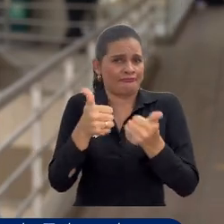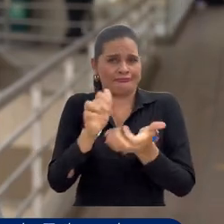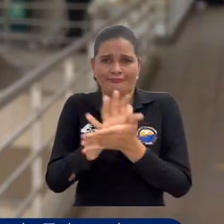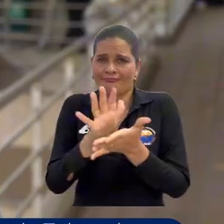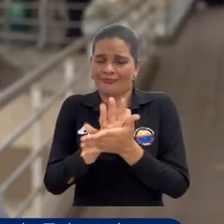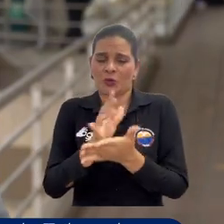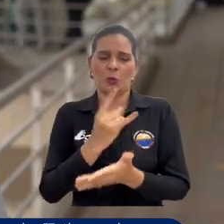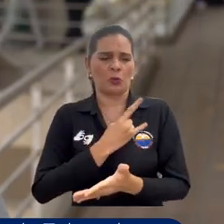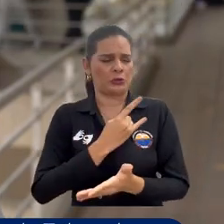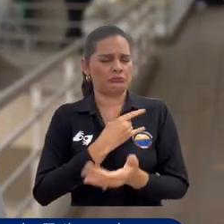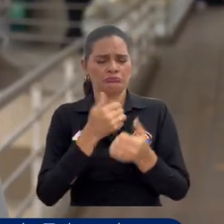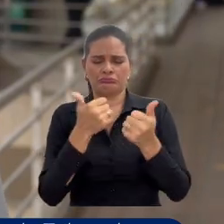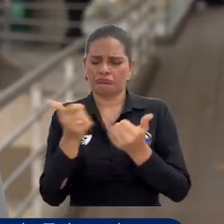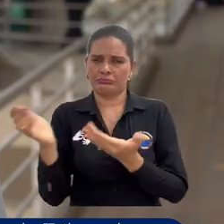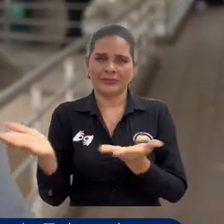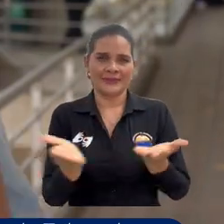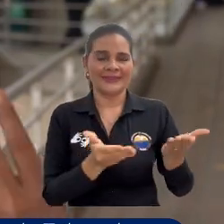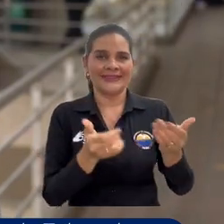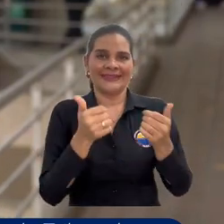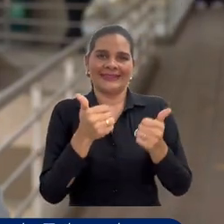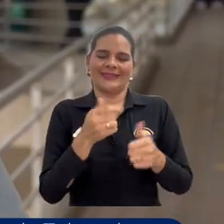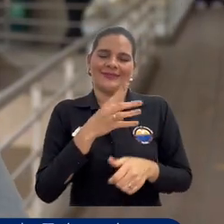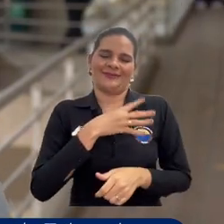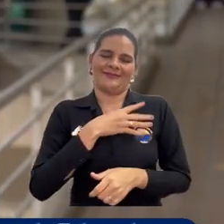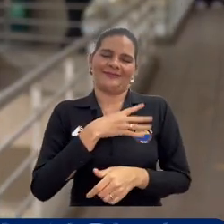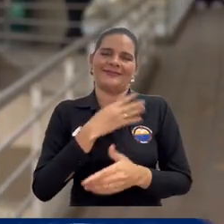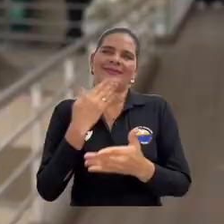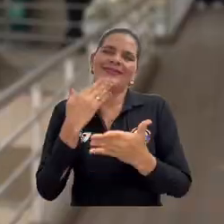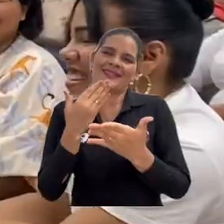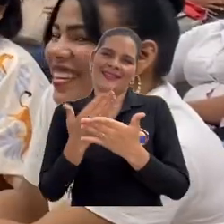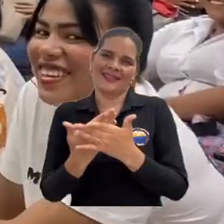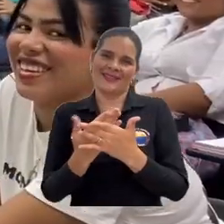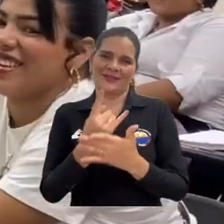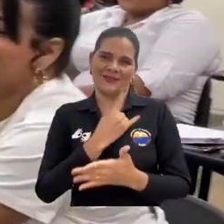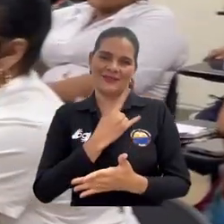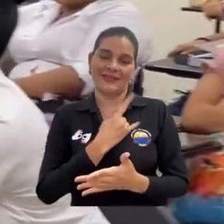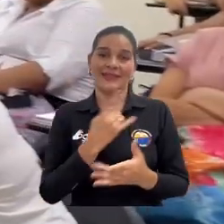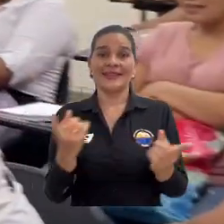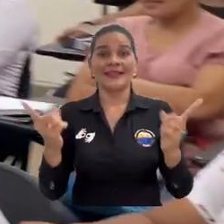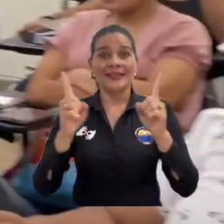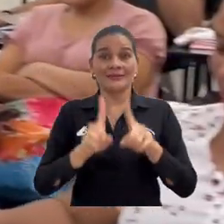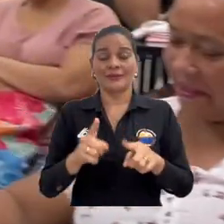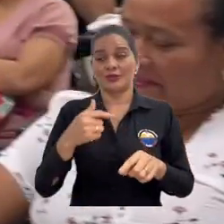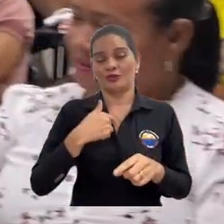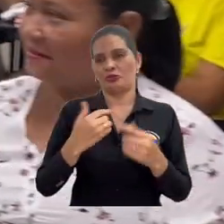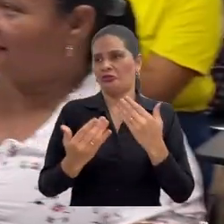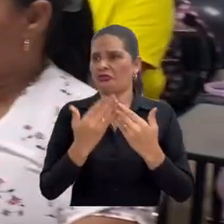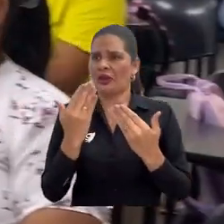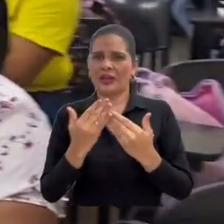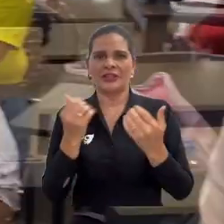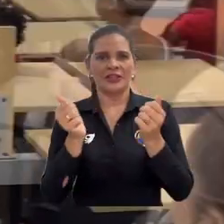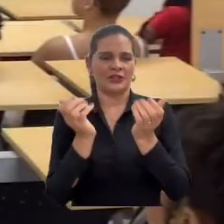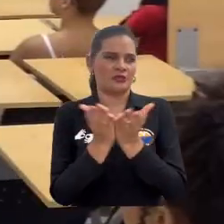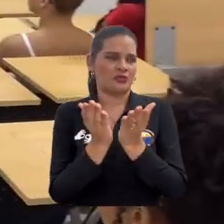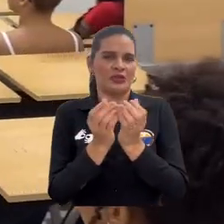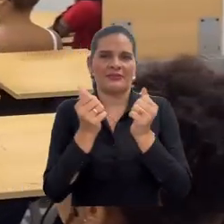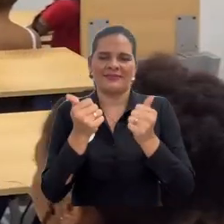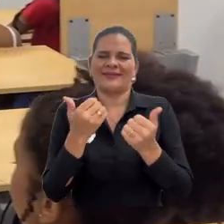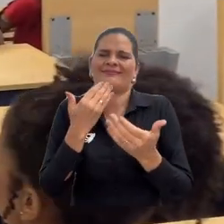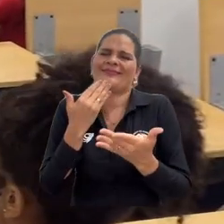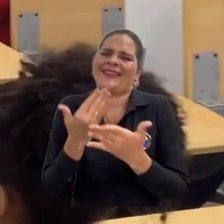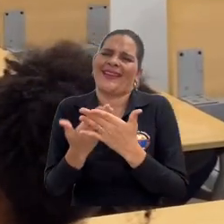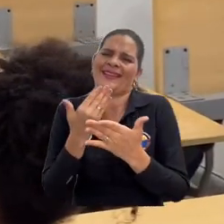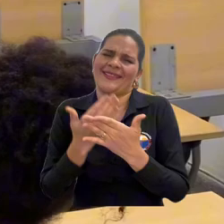estoy súper agradecida por la universidad por permitirme también tenerla conmigo y tener la facilidad de estudiar. Muchas